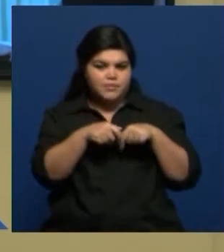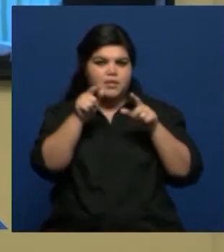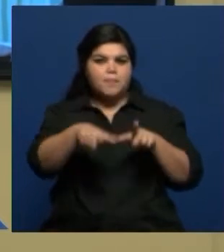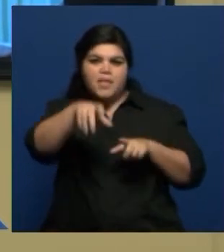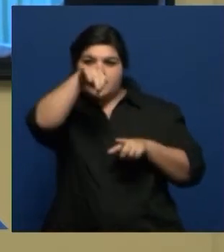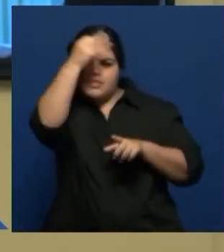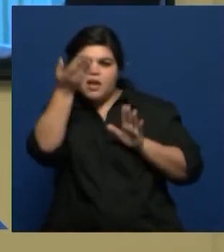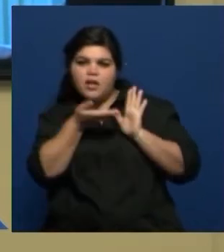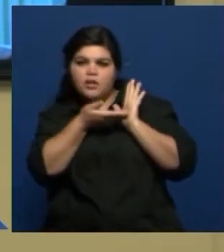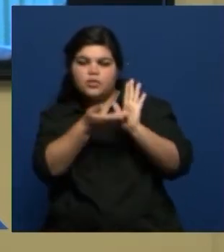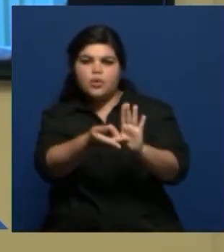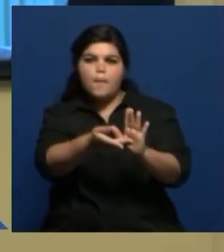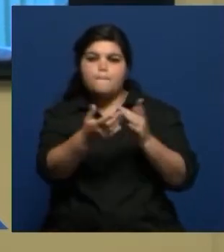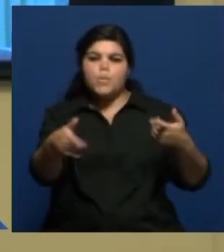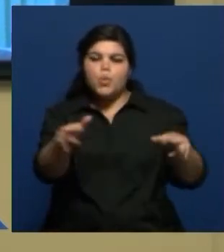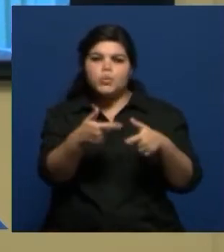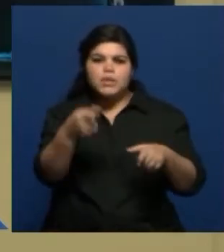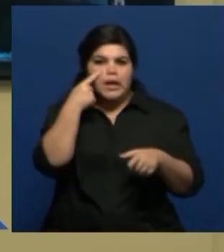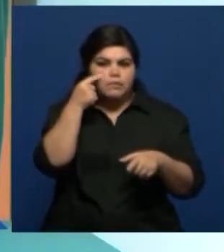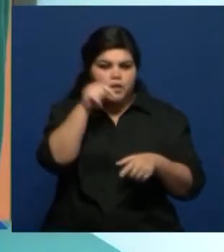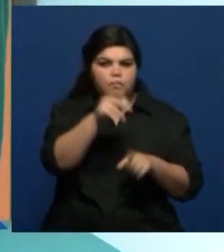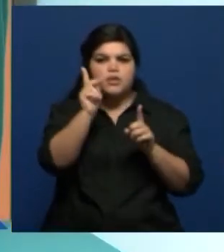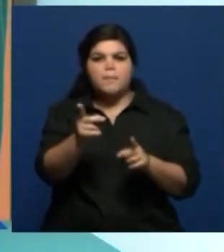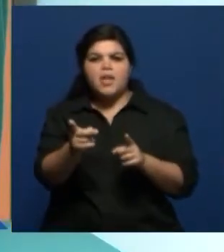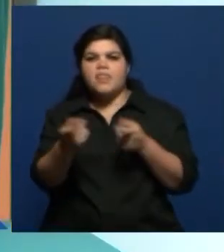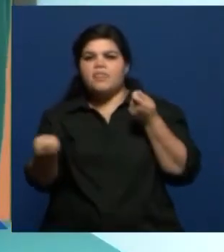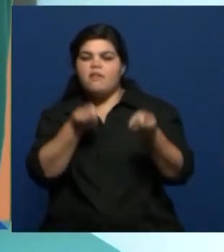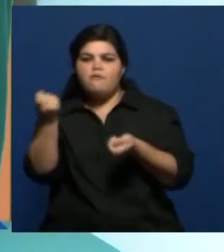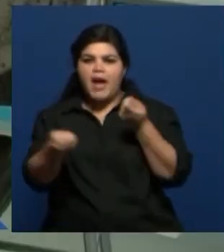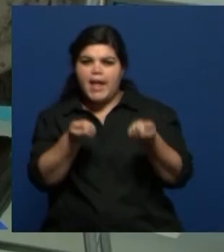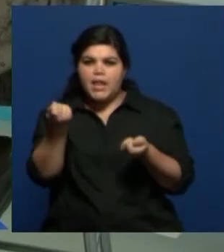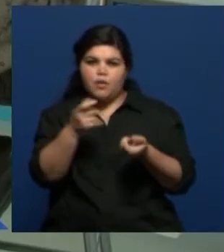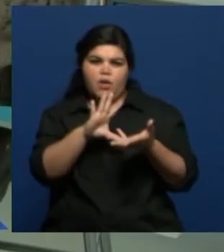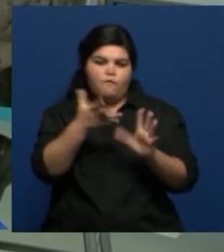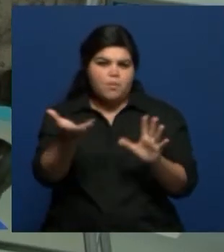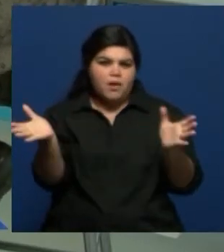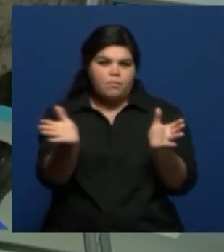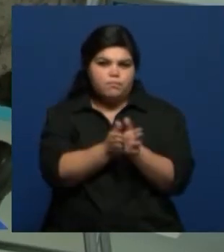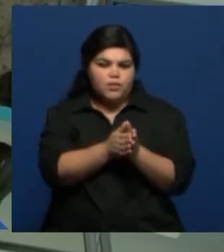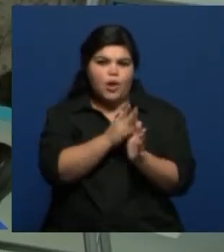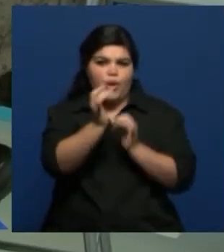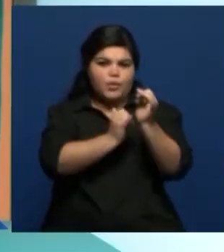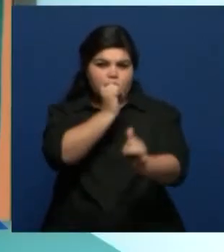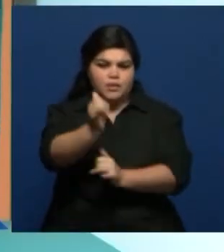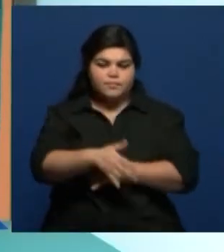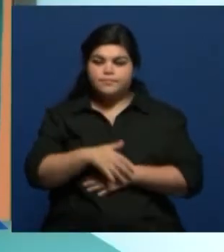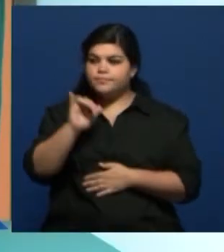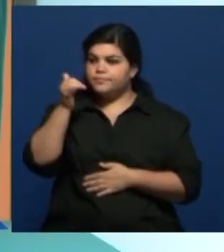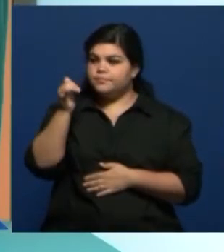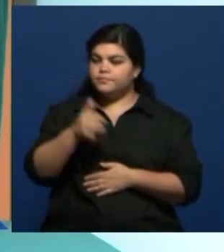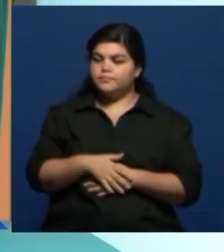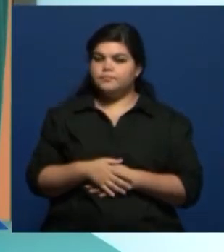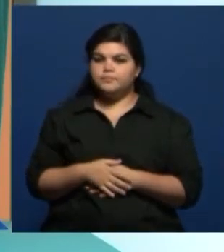teatro que también van a tener música en vivo o alguna danza fusionada allí. Sí, la propuesta... Para ejemplificar un poco algunas de las propuestas. Exacto, la idea también fue